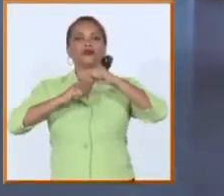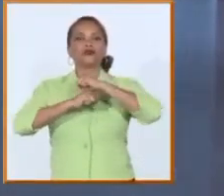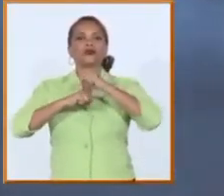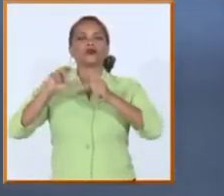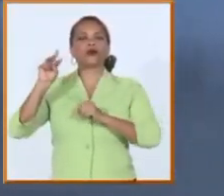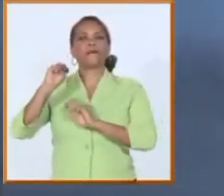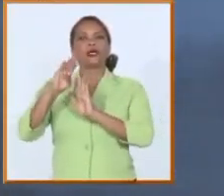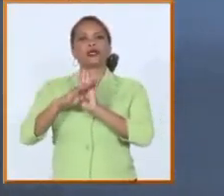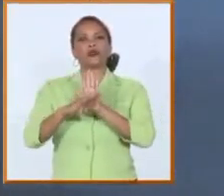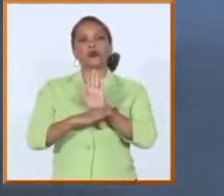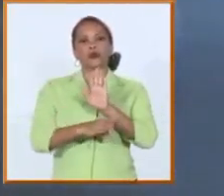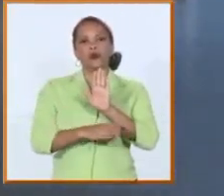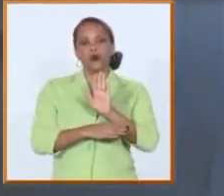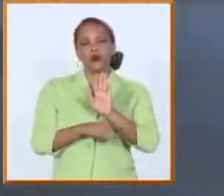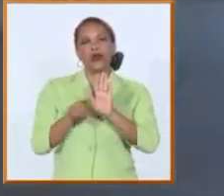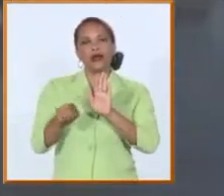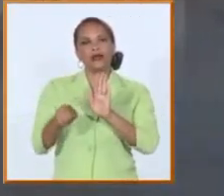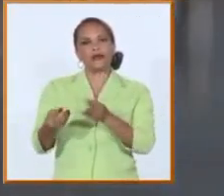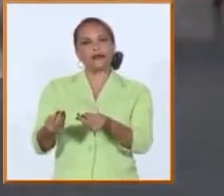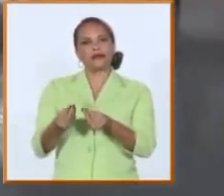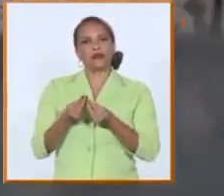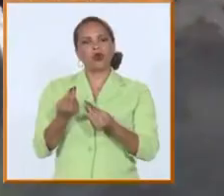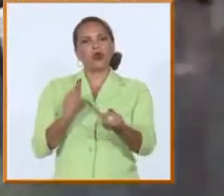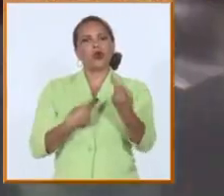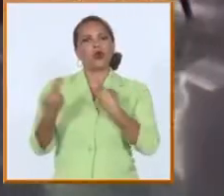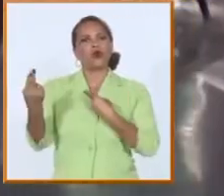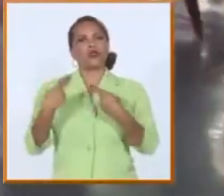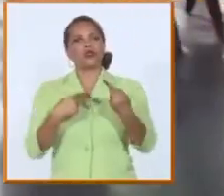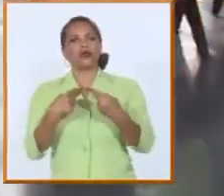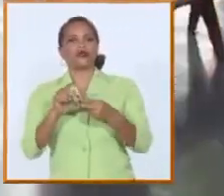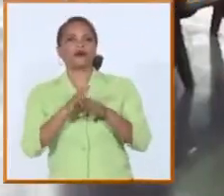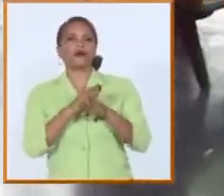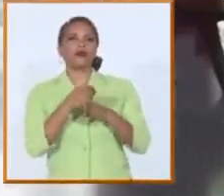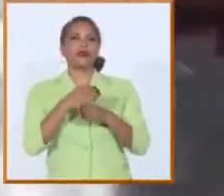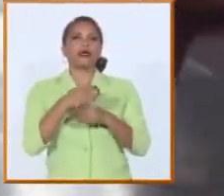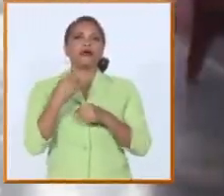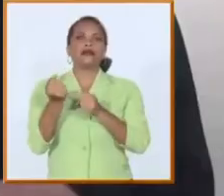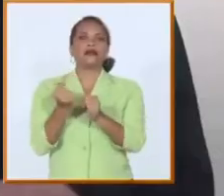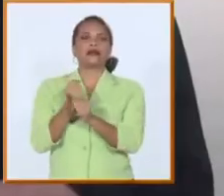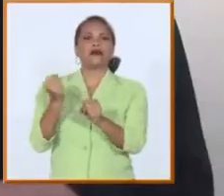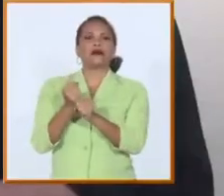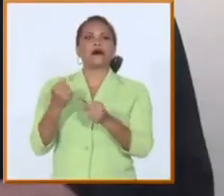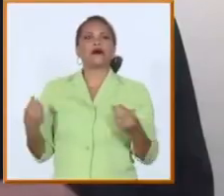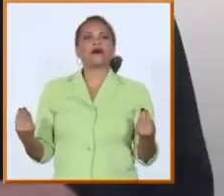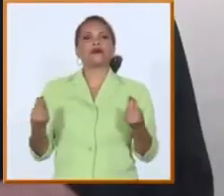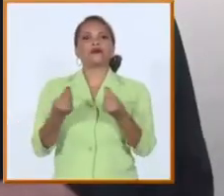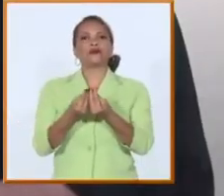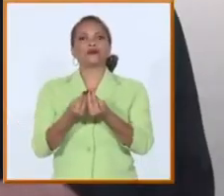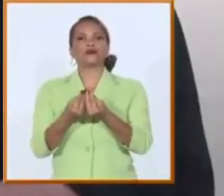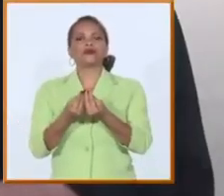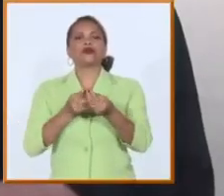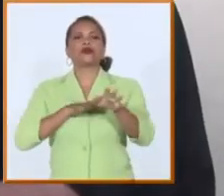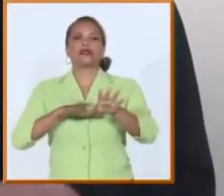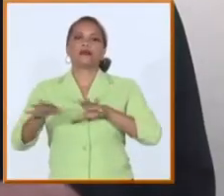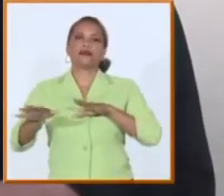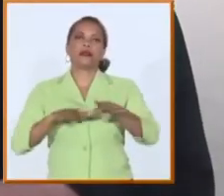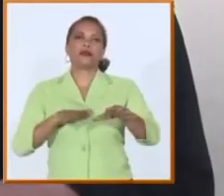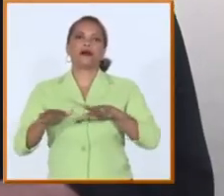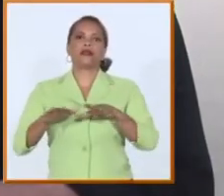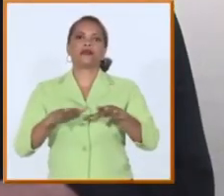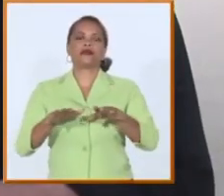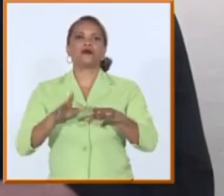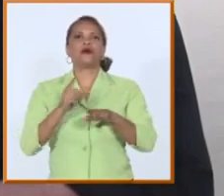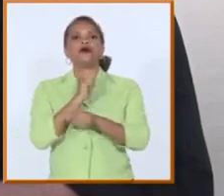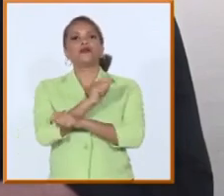de la universidad han recibido las orientaciones y han hecho un trabajo de conjunto para la preparación de lo que será nuestro